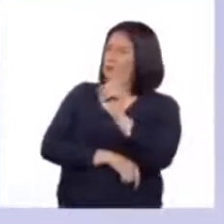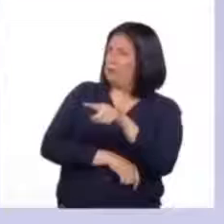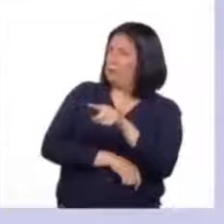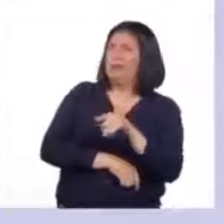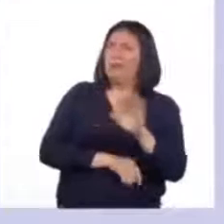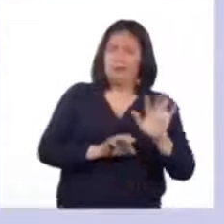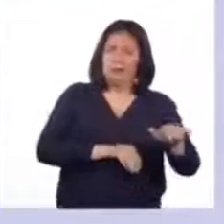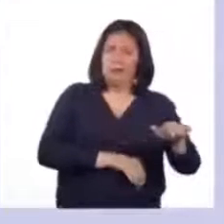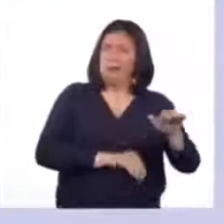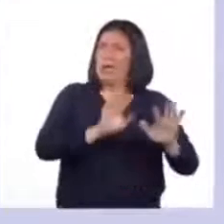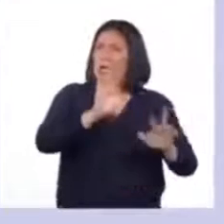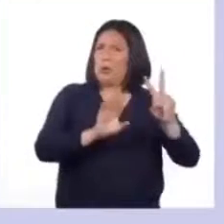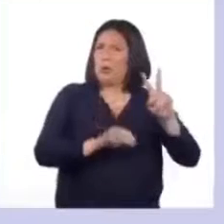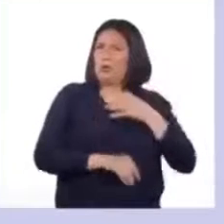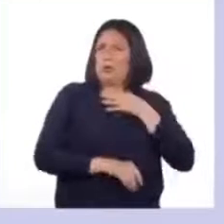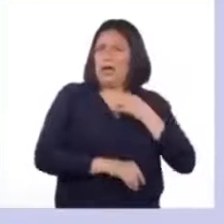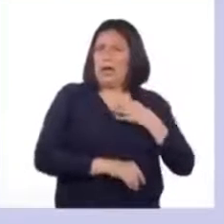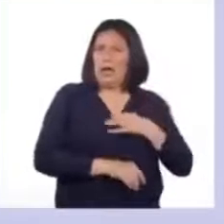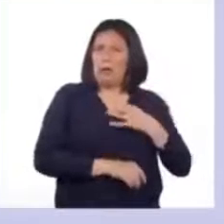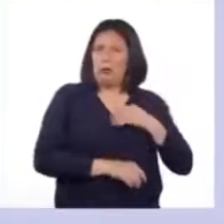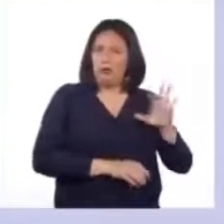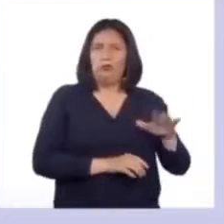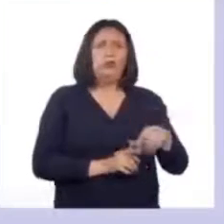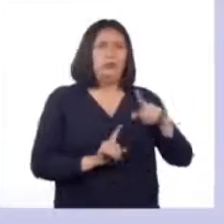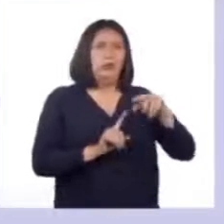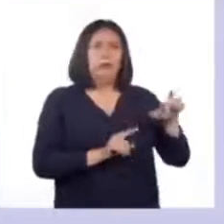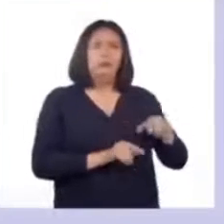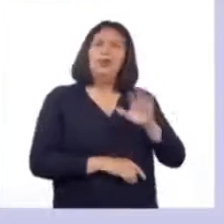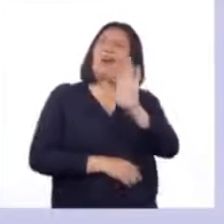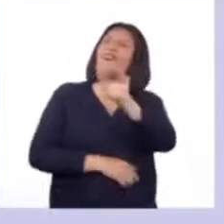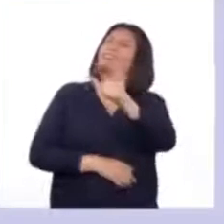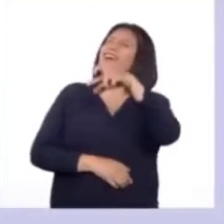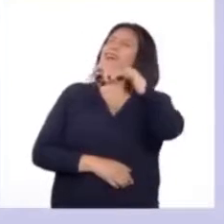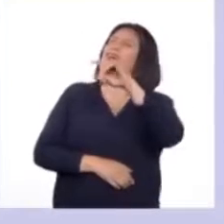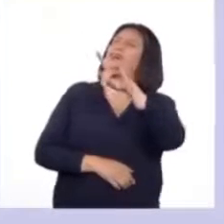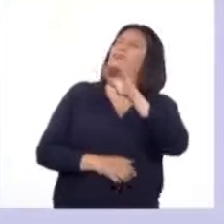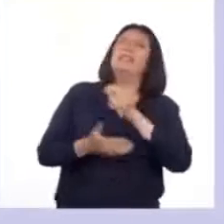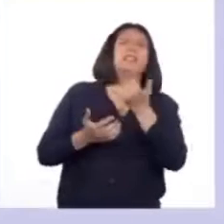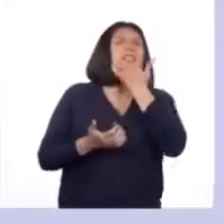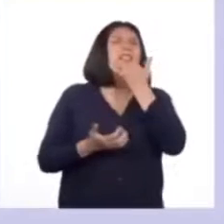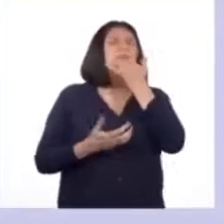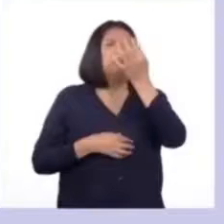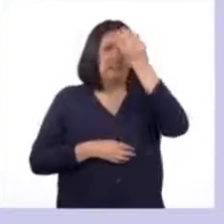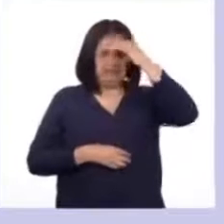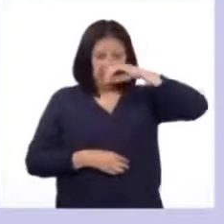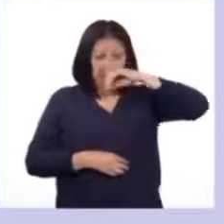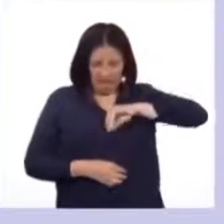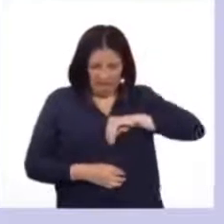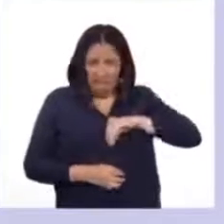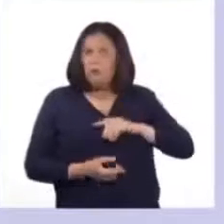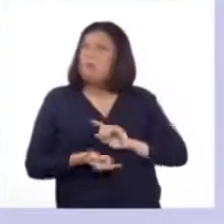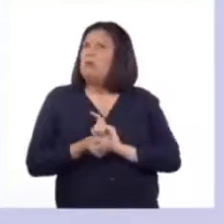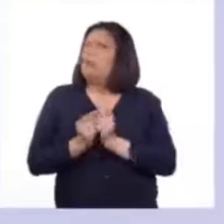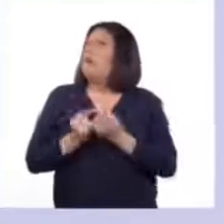de 12 años y ella nos escribe desde Tarapoto. Hola, papi. ¿Qué pasa internamente cuando el cuerpo cambia? ¡Qué buena